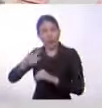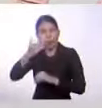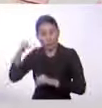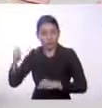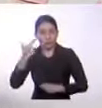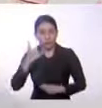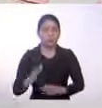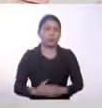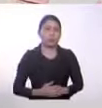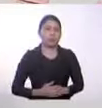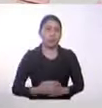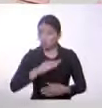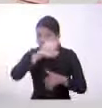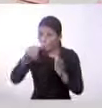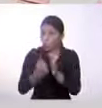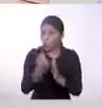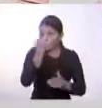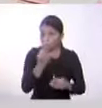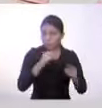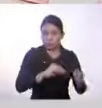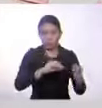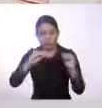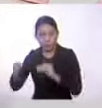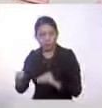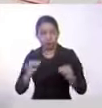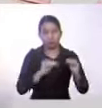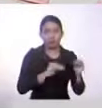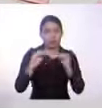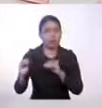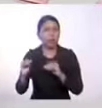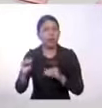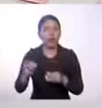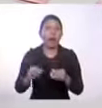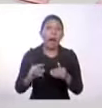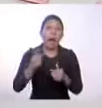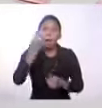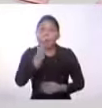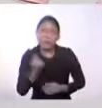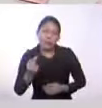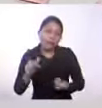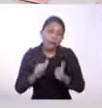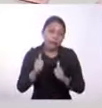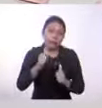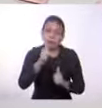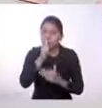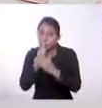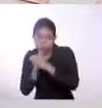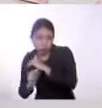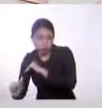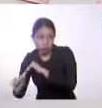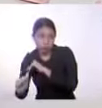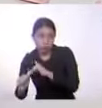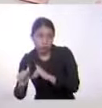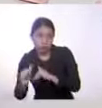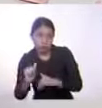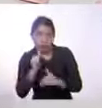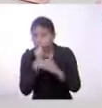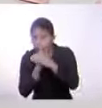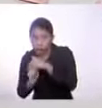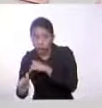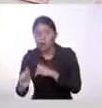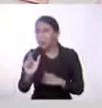Todas las personas migran, pero hay personas en condición irregular, que estas personas por el simple hecho de viajar de una forma irregular,